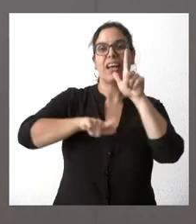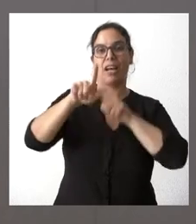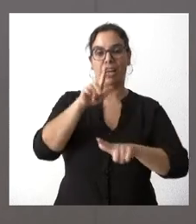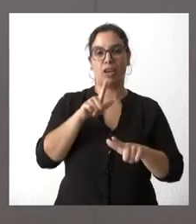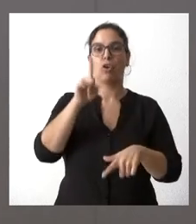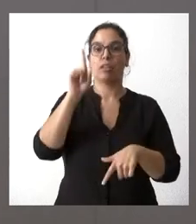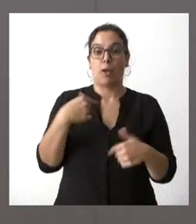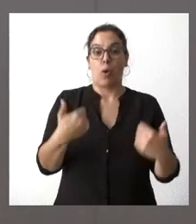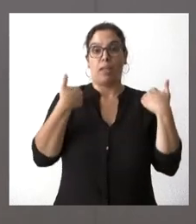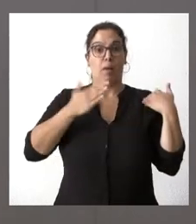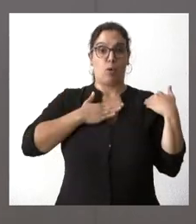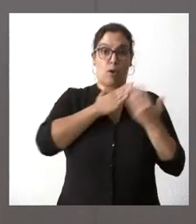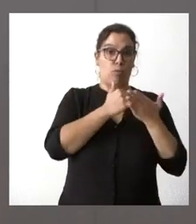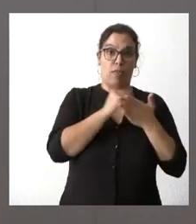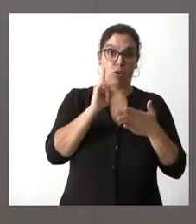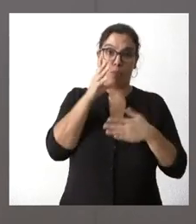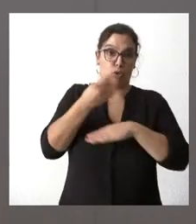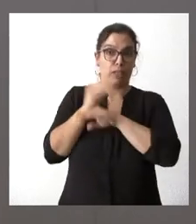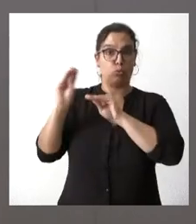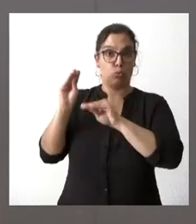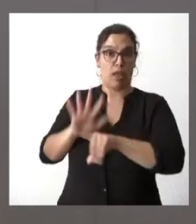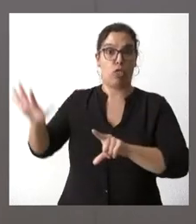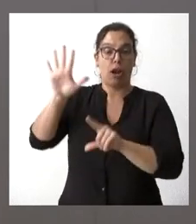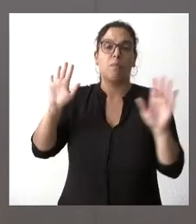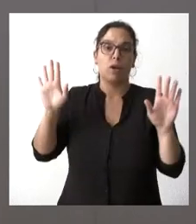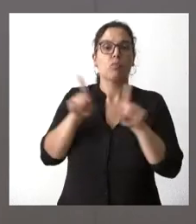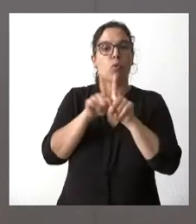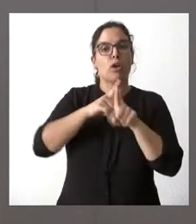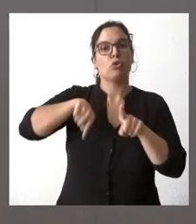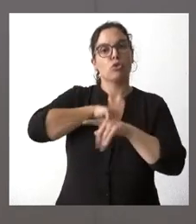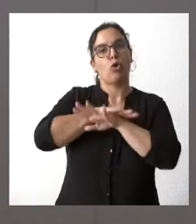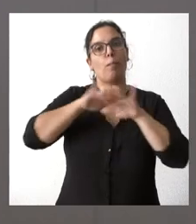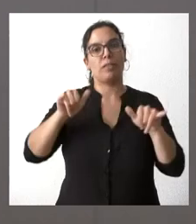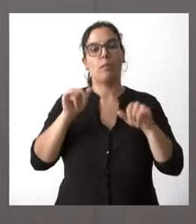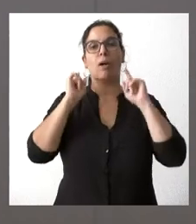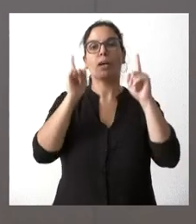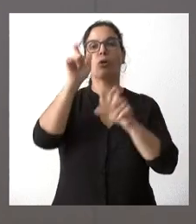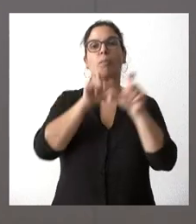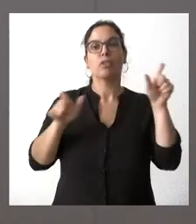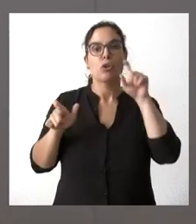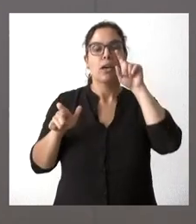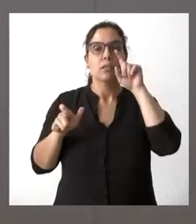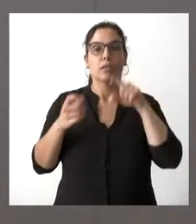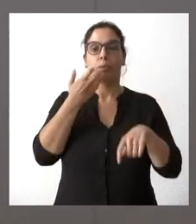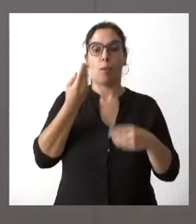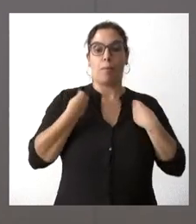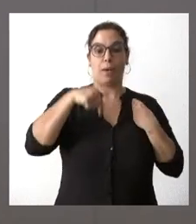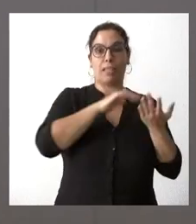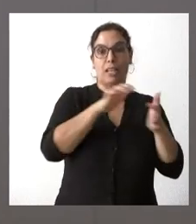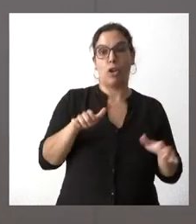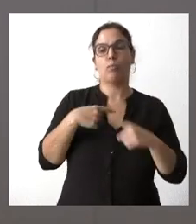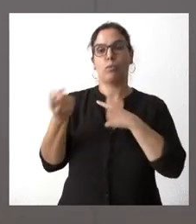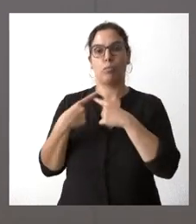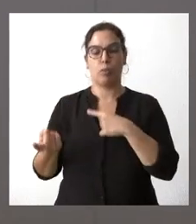competencia que no es autonómica como es el transporte ferroviario para estos bonos en el caso de las personas que están empadronadas en nuestra comunidad